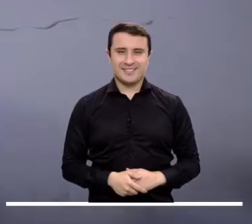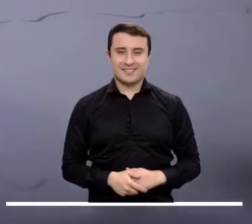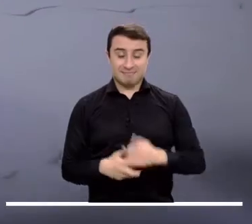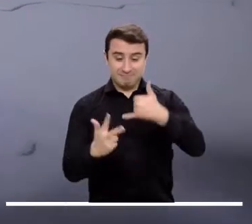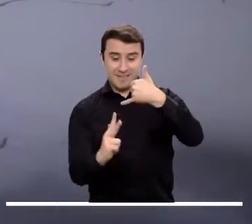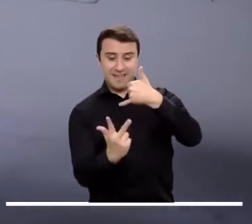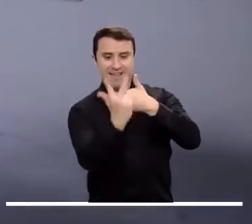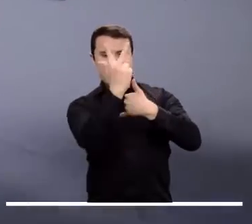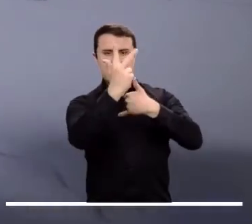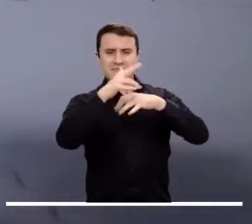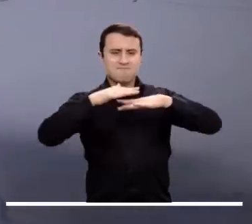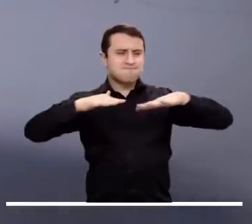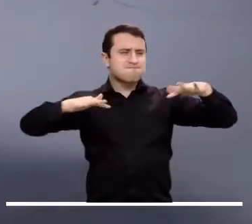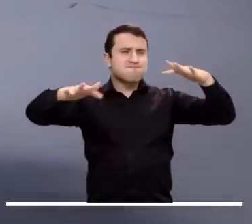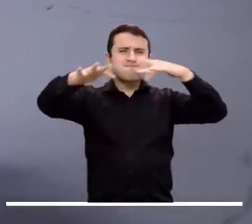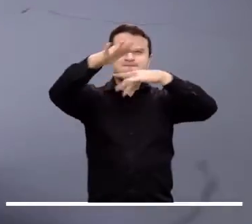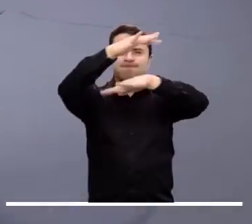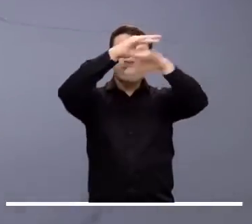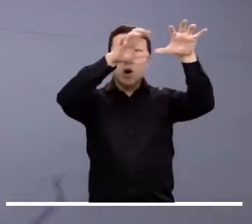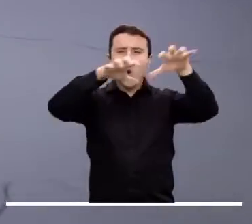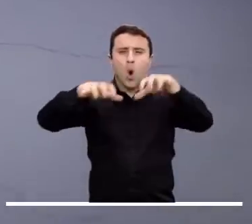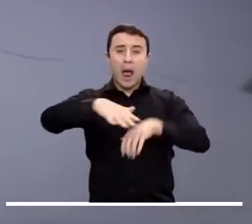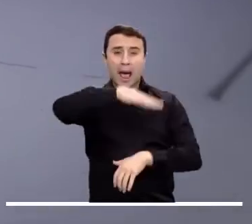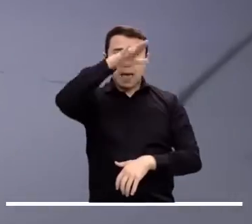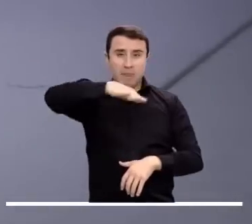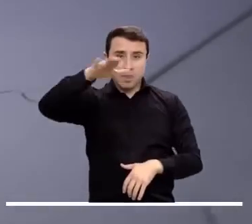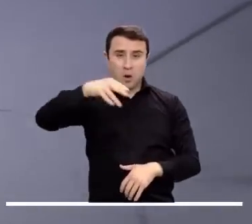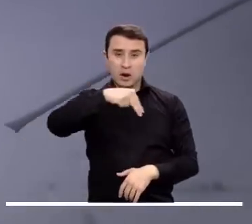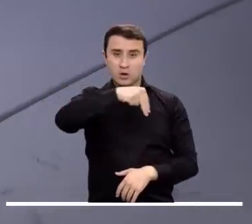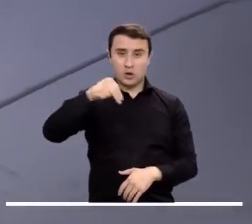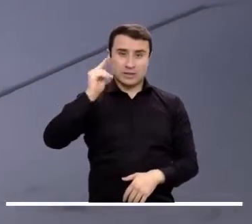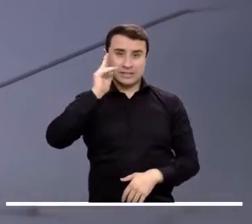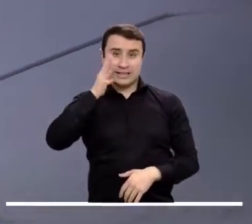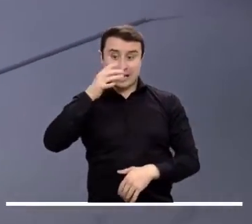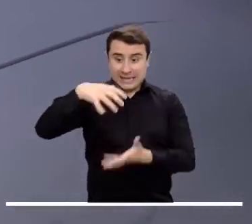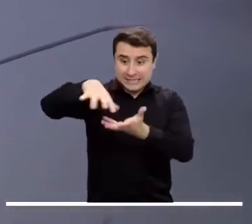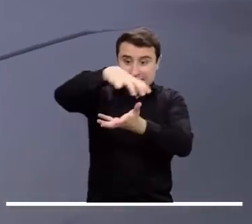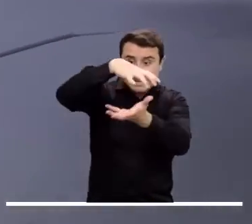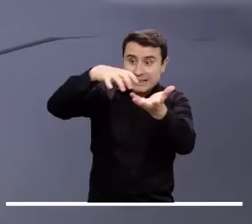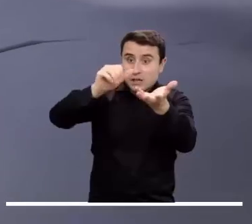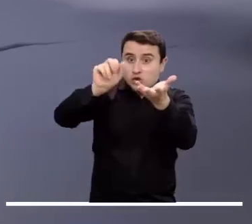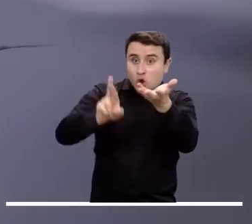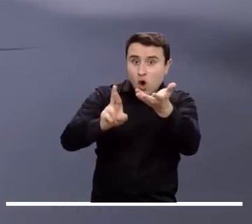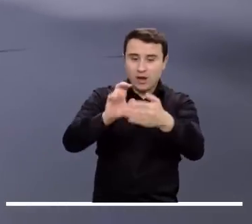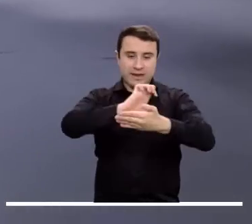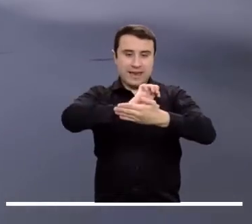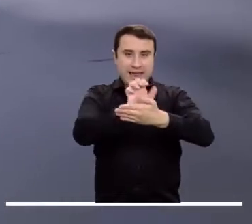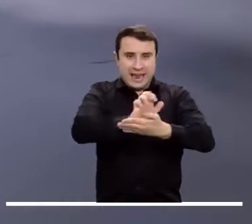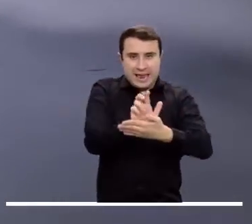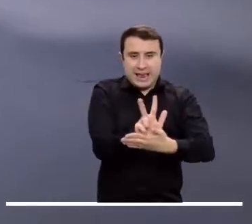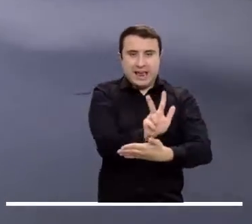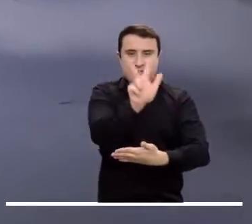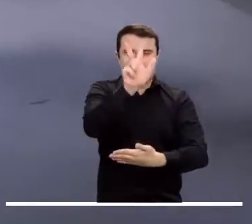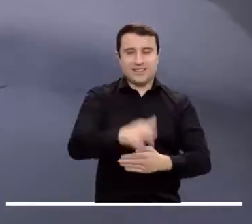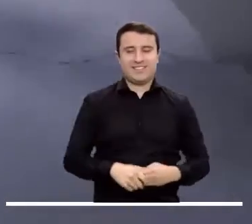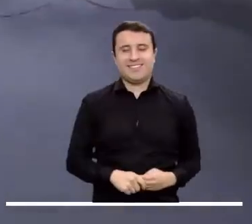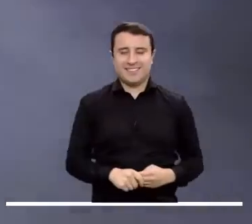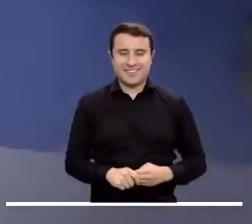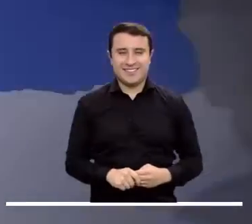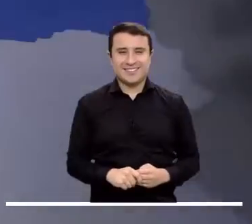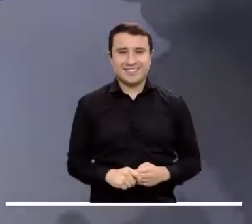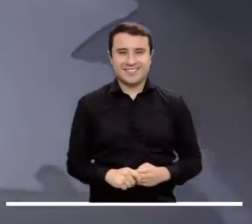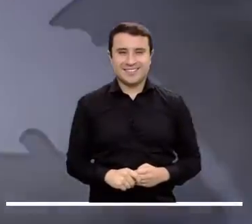Mientras que en el área andina veremos lluvias en Antioquia, Norte de Santander, Sur de Santander y Eje Cafetero.